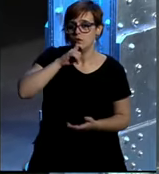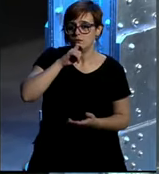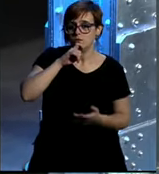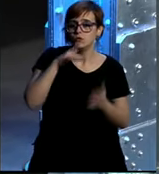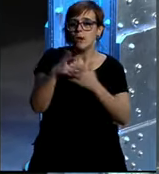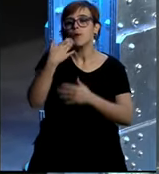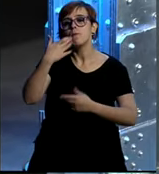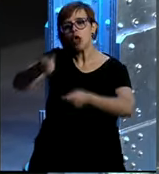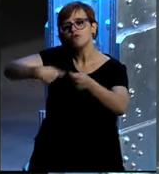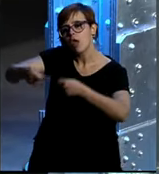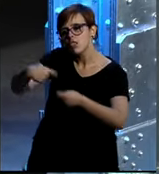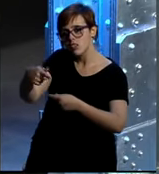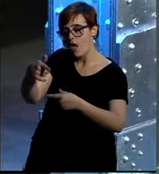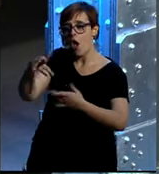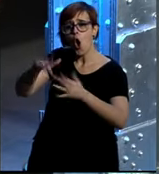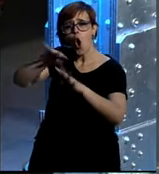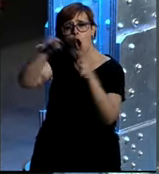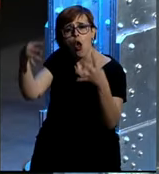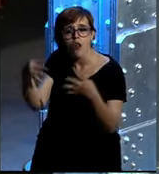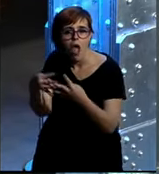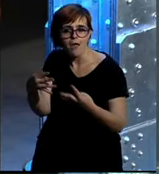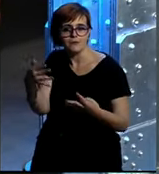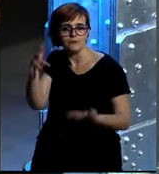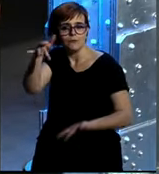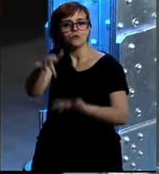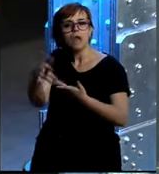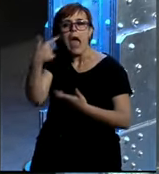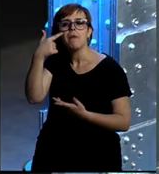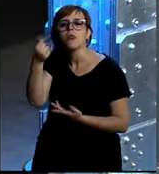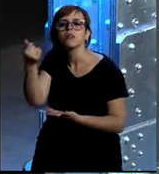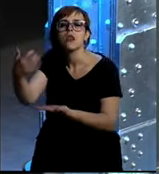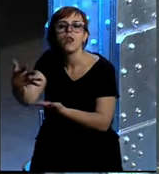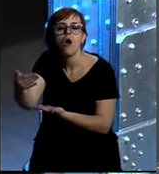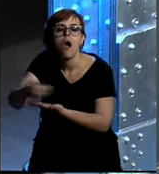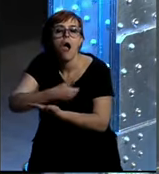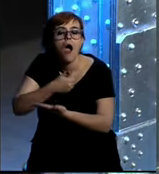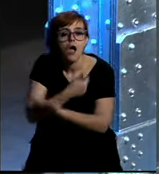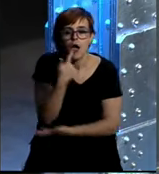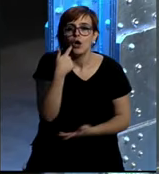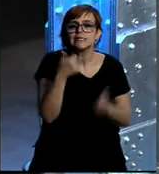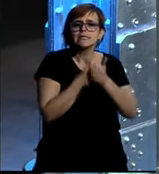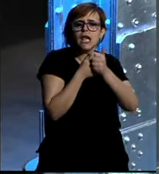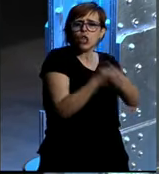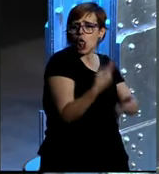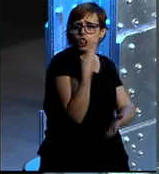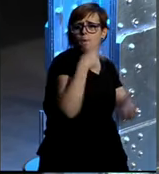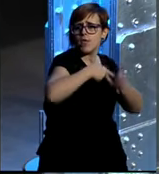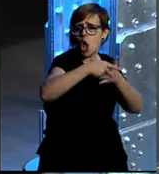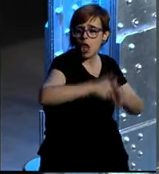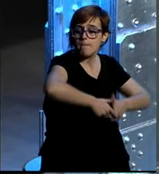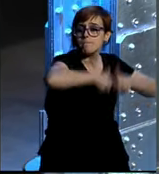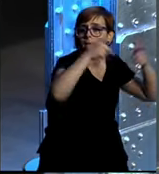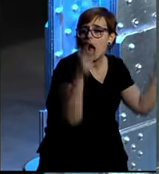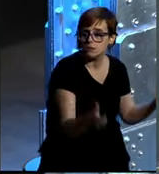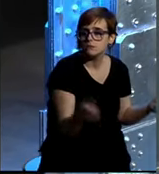tienda online ya le puedes decir no te he conseguido 200 trillones de seguidores y dices sí pero me han